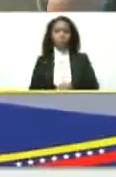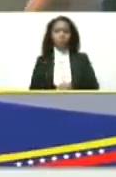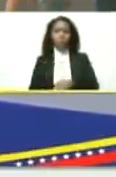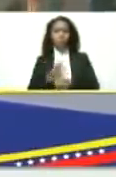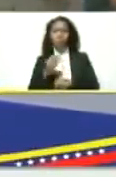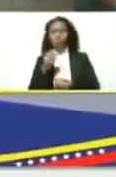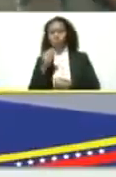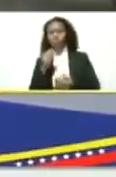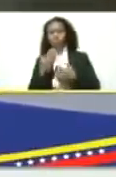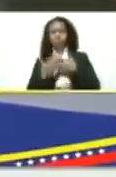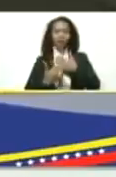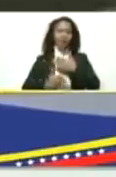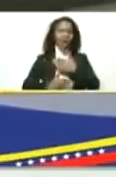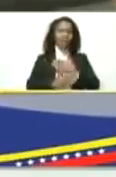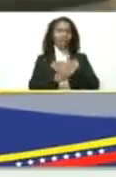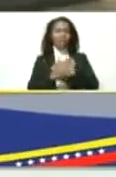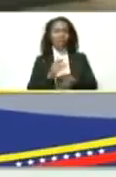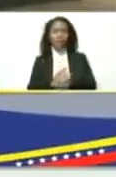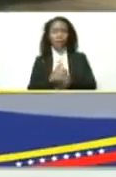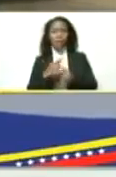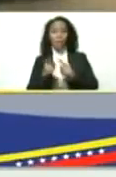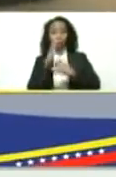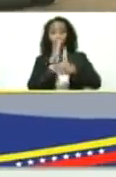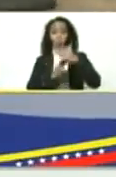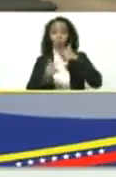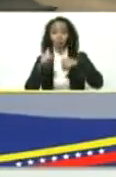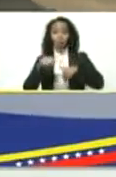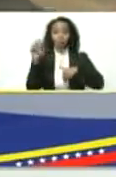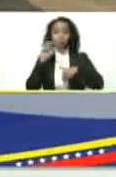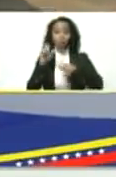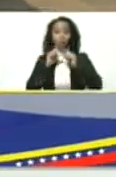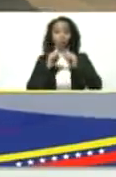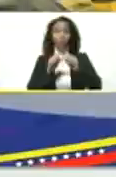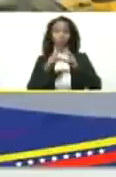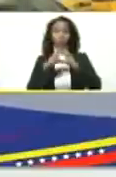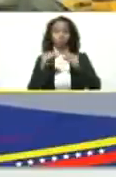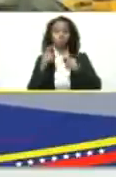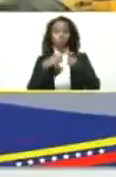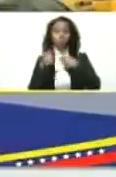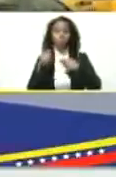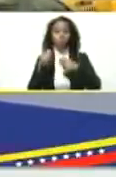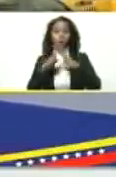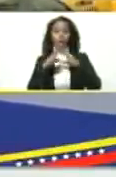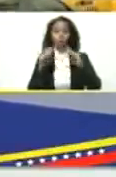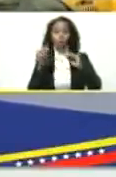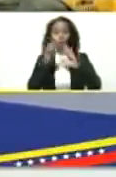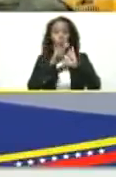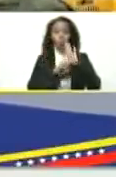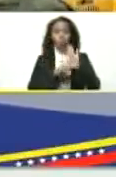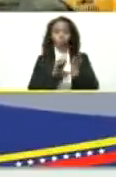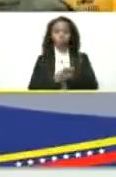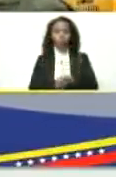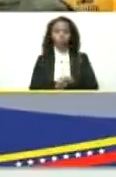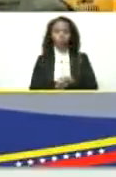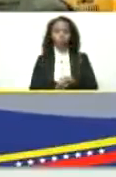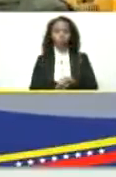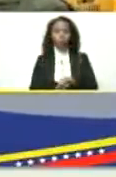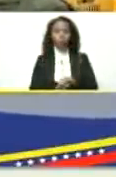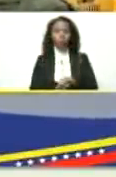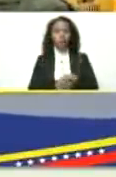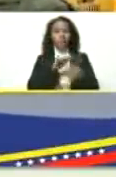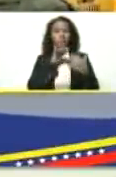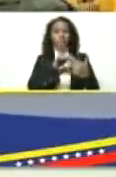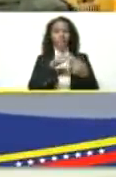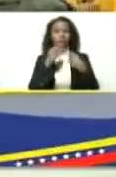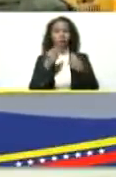avanzada, pero modestamente Venezuela va a mantener todo su comercio, a todo nivel. La guerra